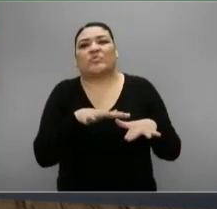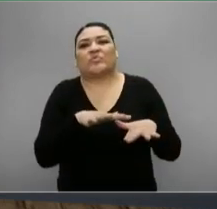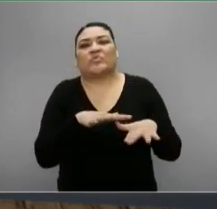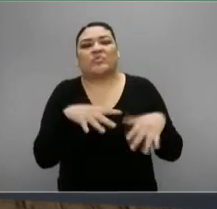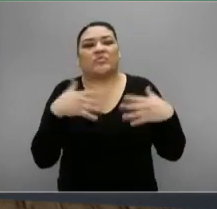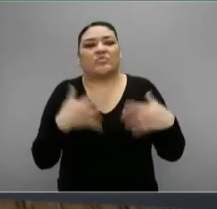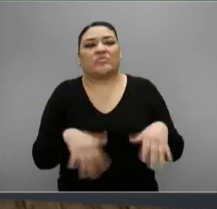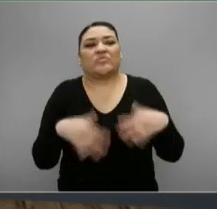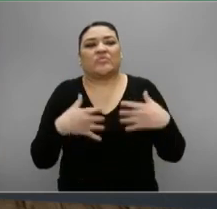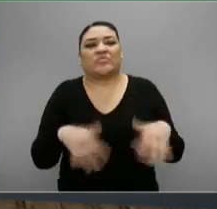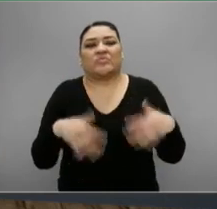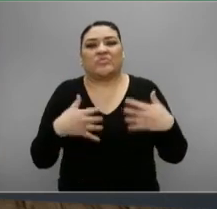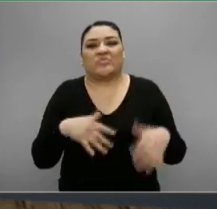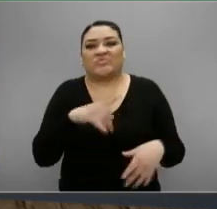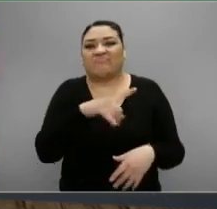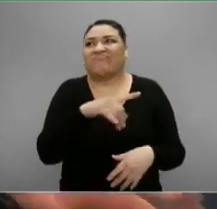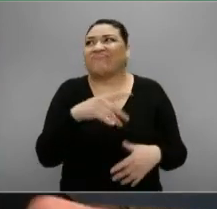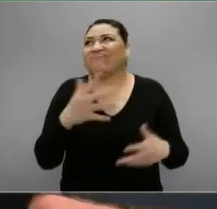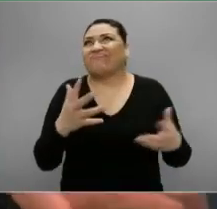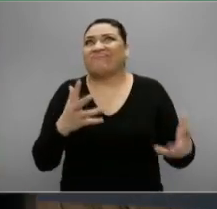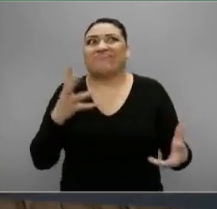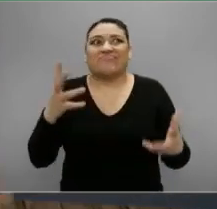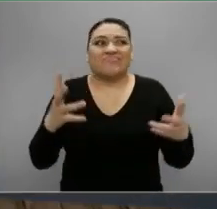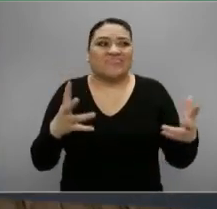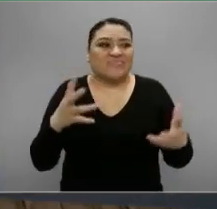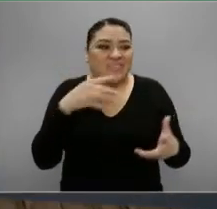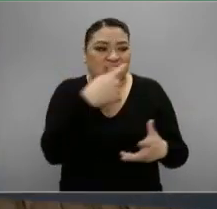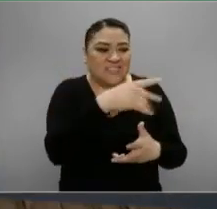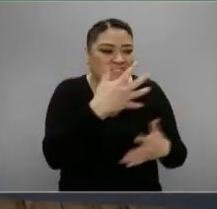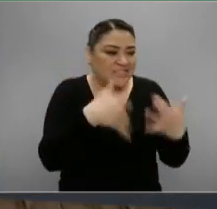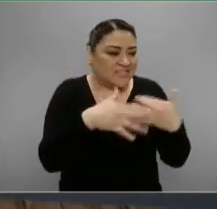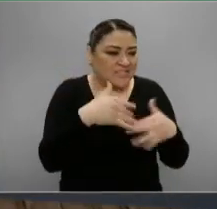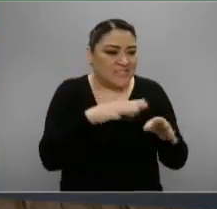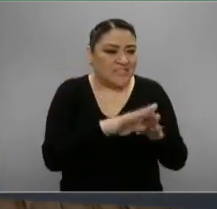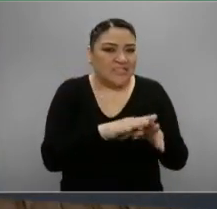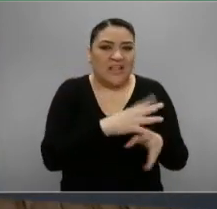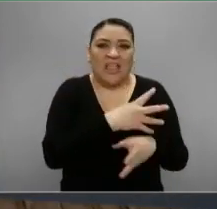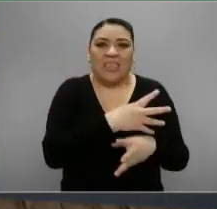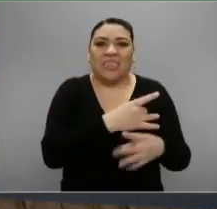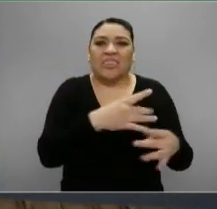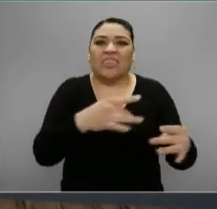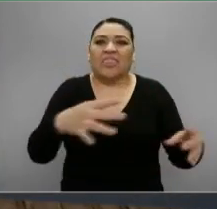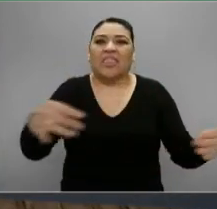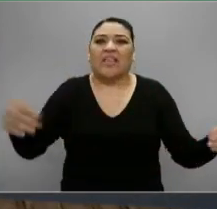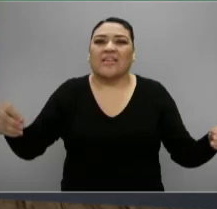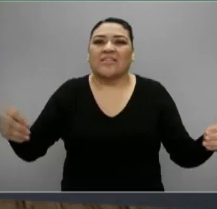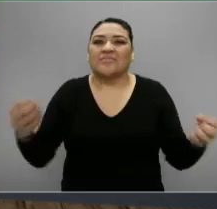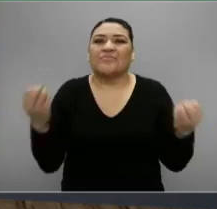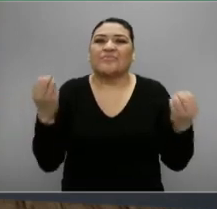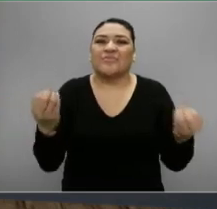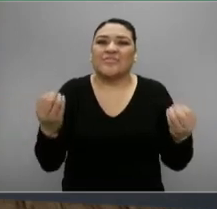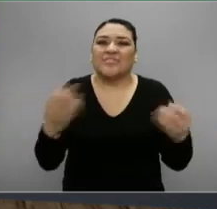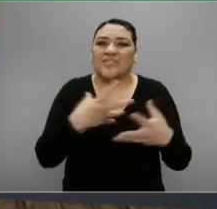muy popular en términos de